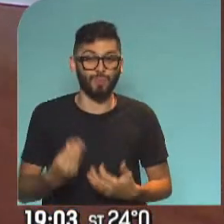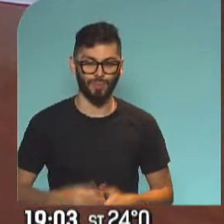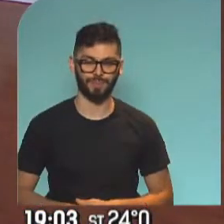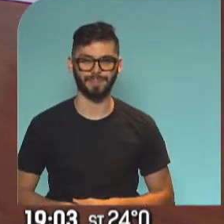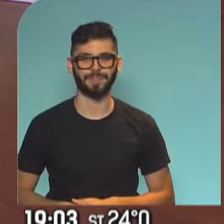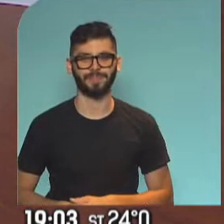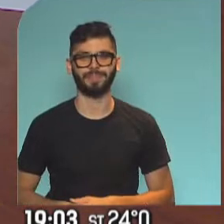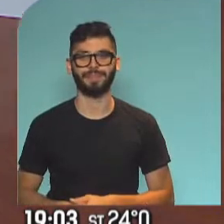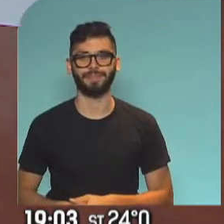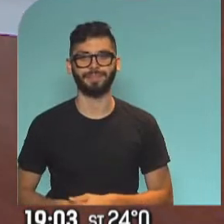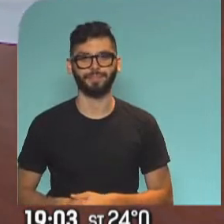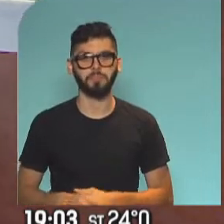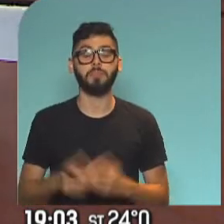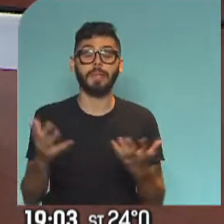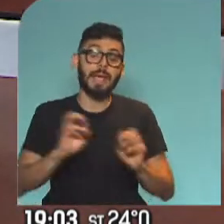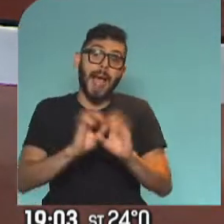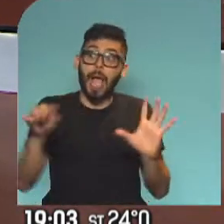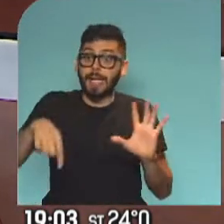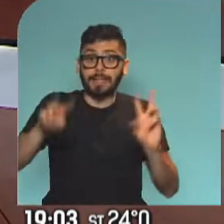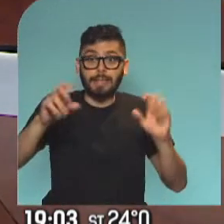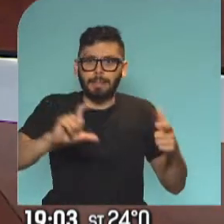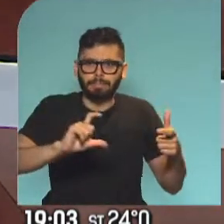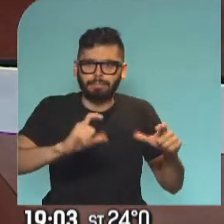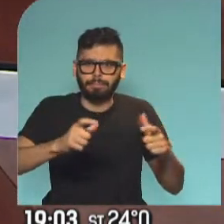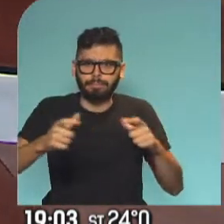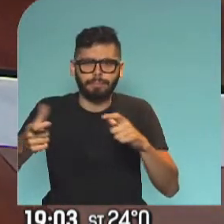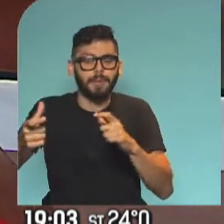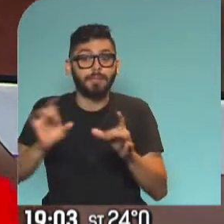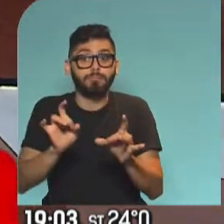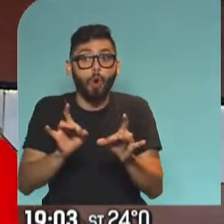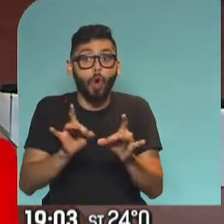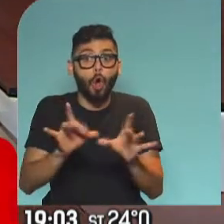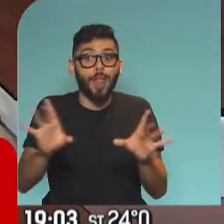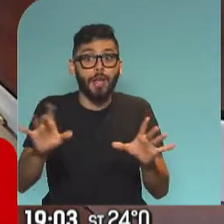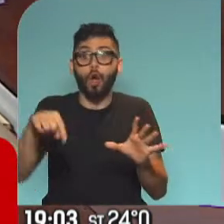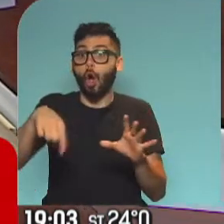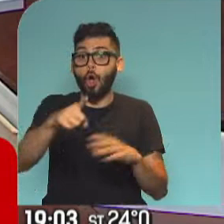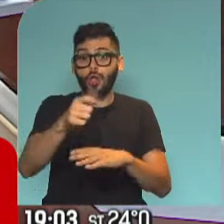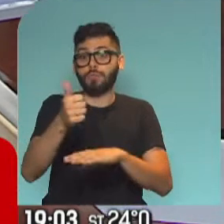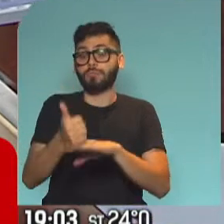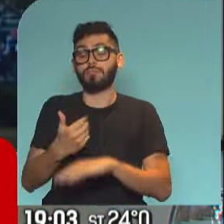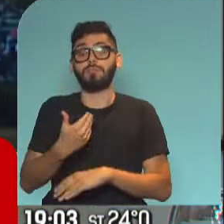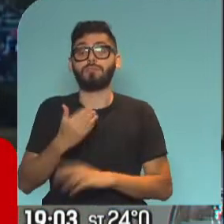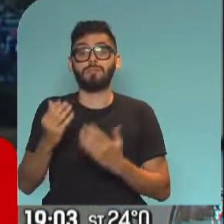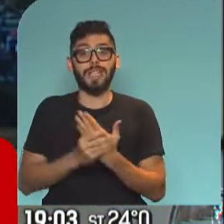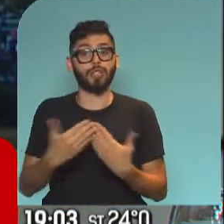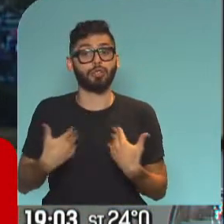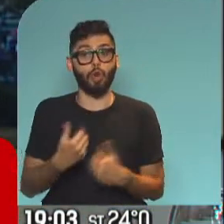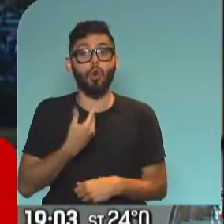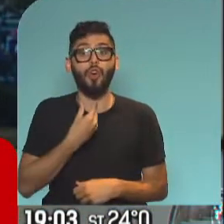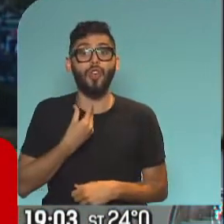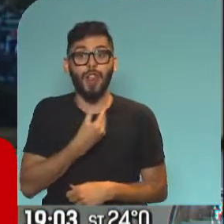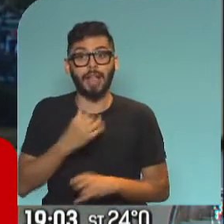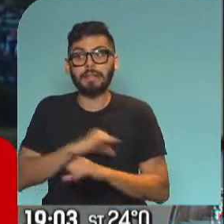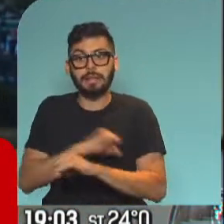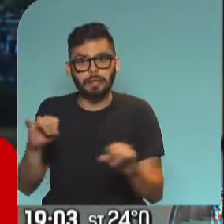Está claro que esto es tan dinámico que la velocidad de los contagios, hoy admitido esto por Ginés González García, Ministro de Salud,